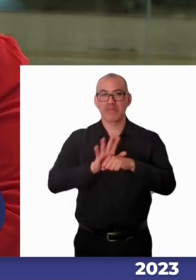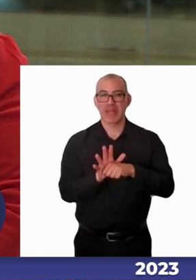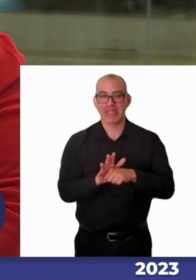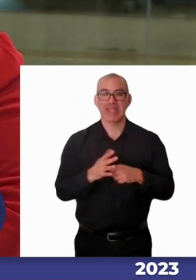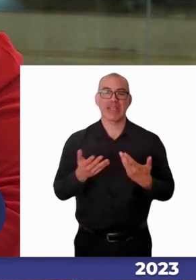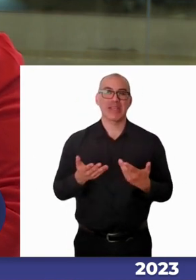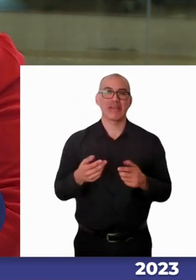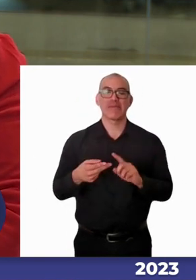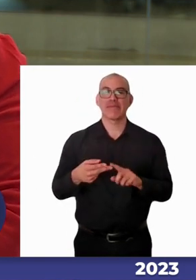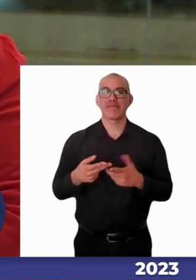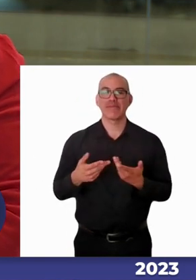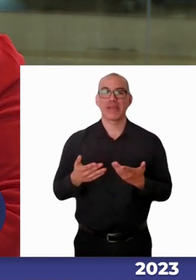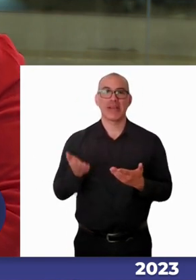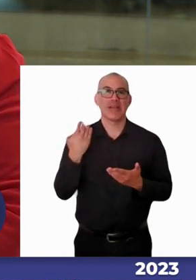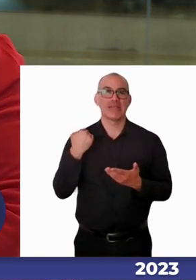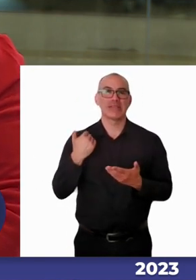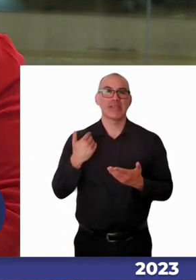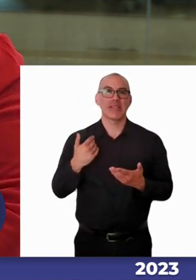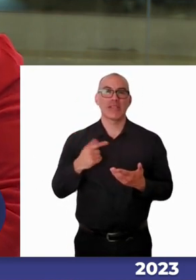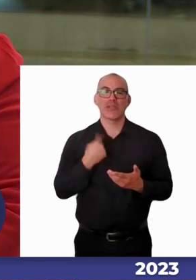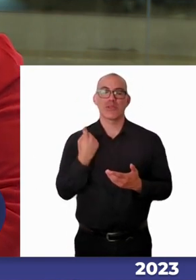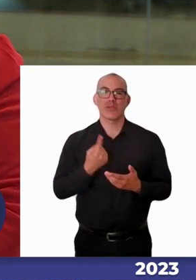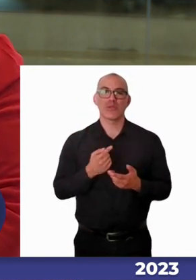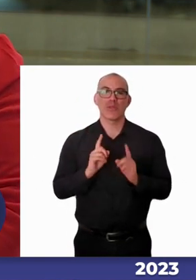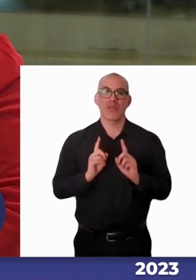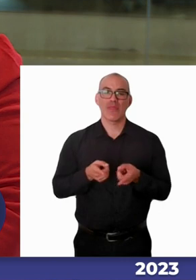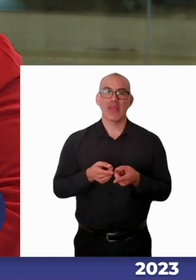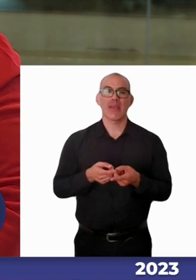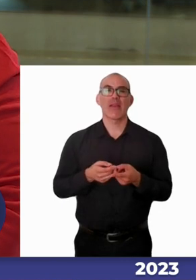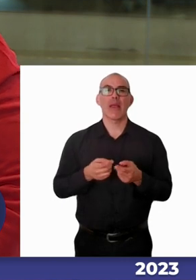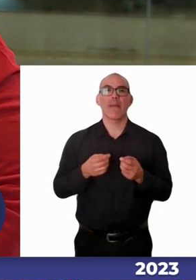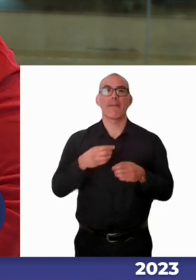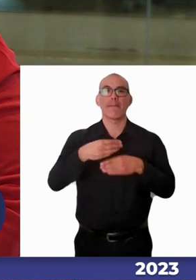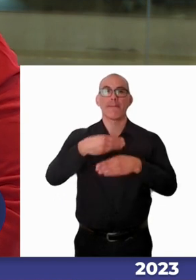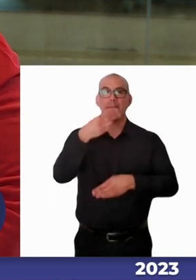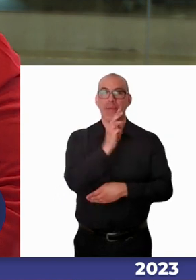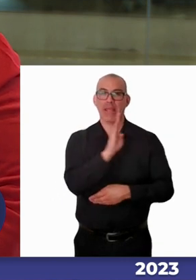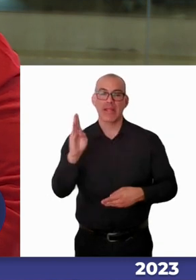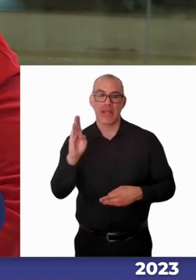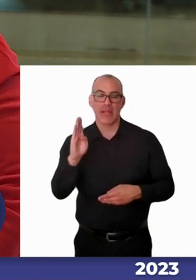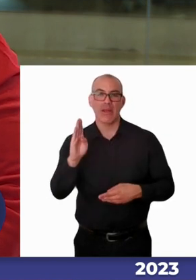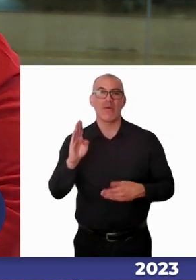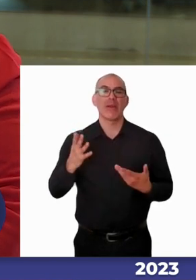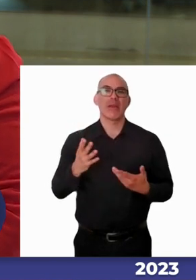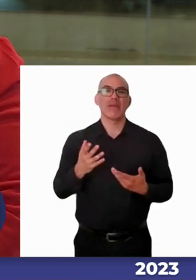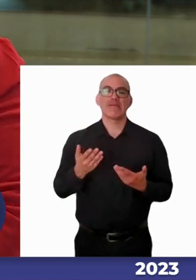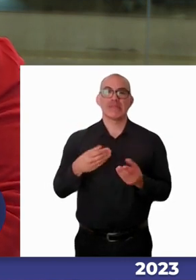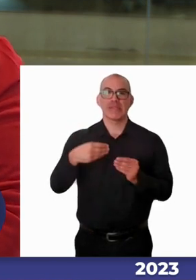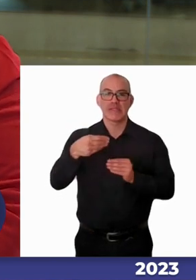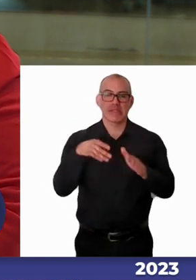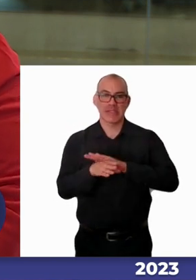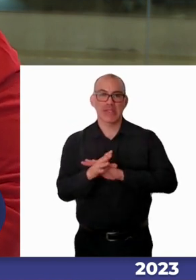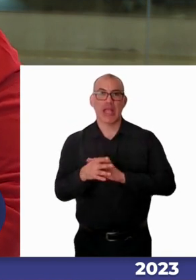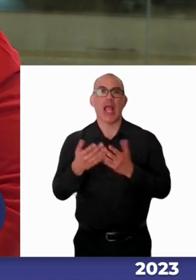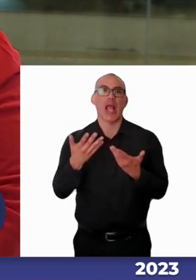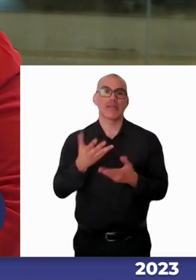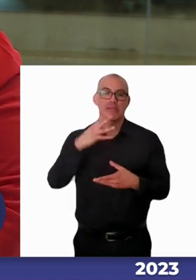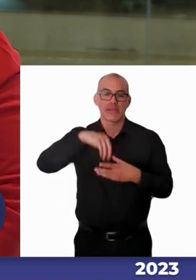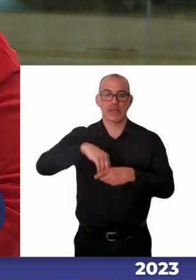tuvimos que tener páginas adaptadas, tuvimos que tener intérprete de lengua de señas, si bien hoy en día contamos con el recurso,